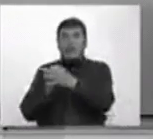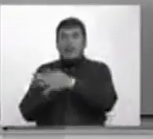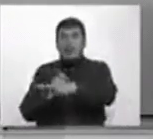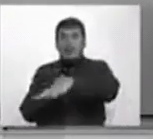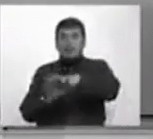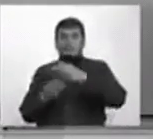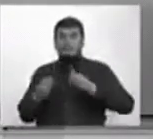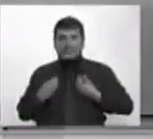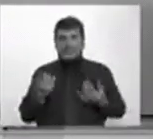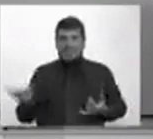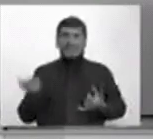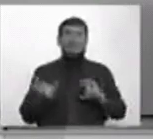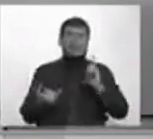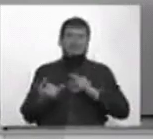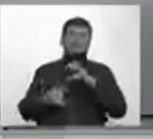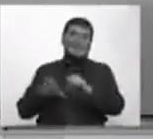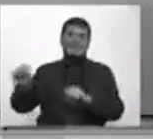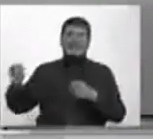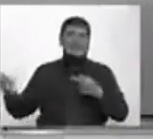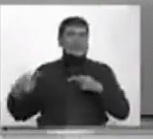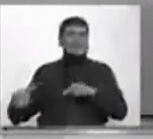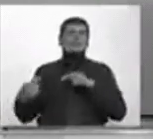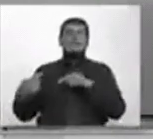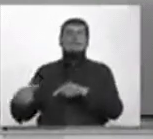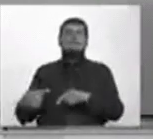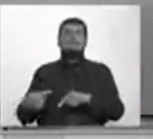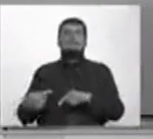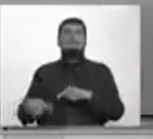hoy en disputa. Uno.